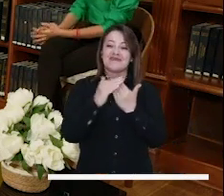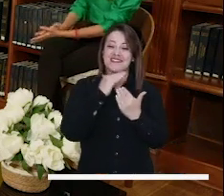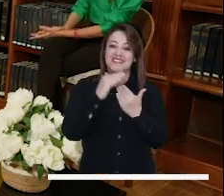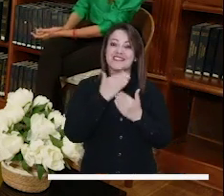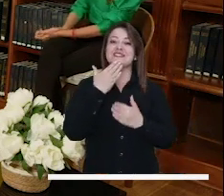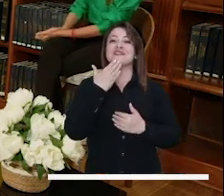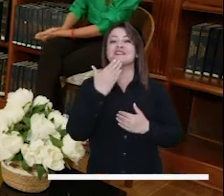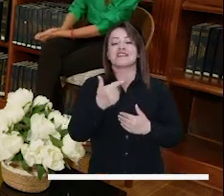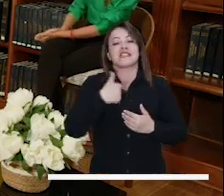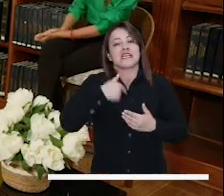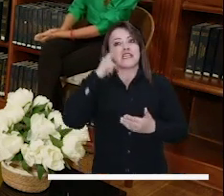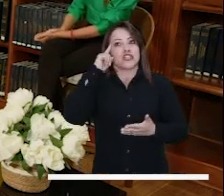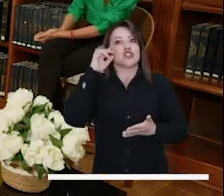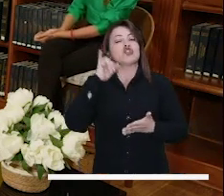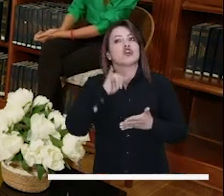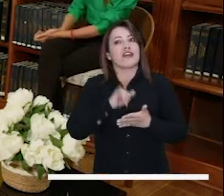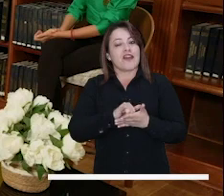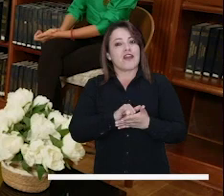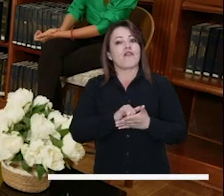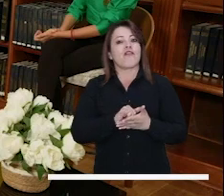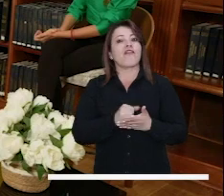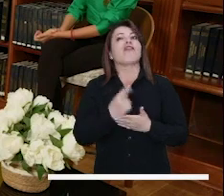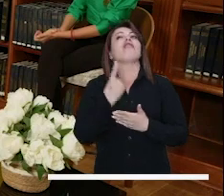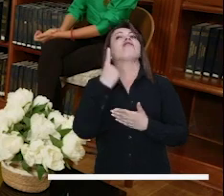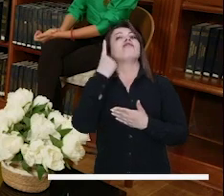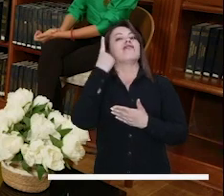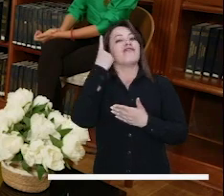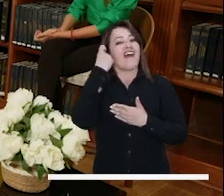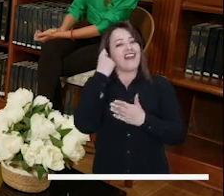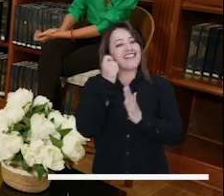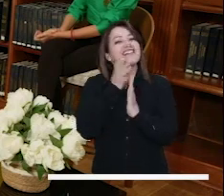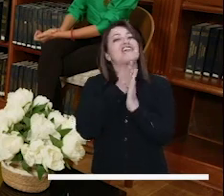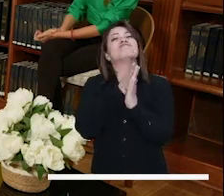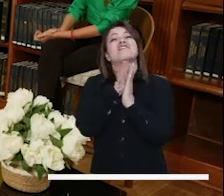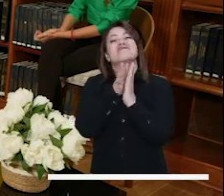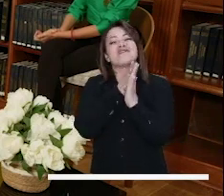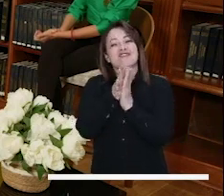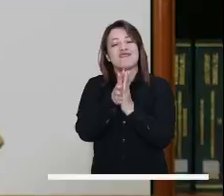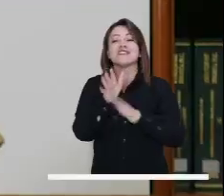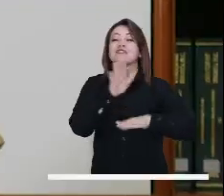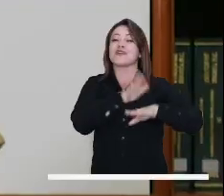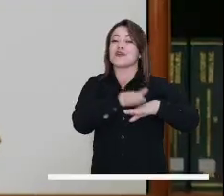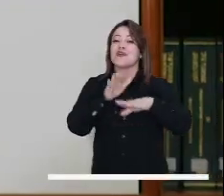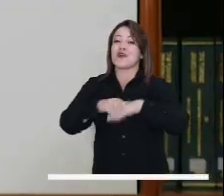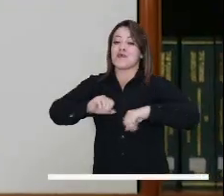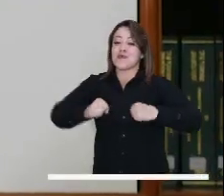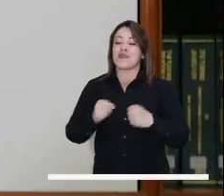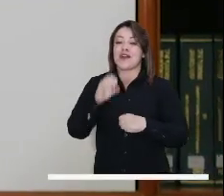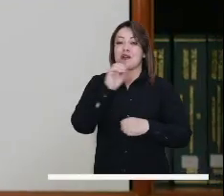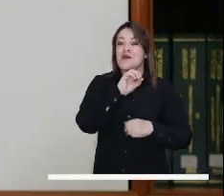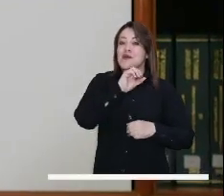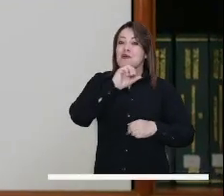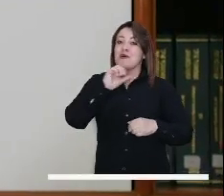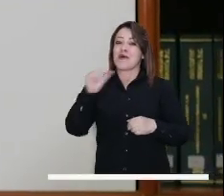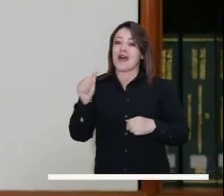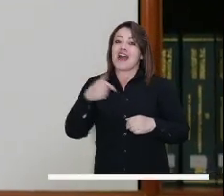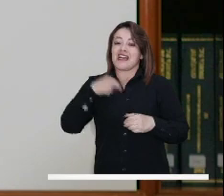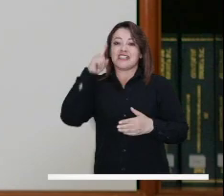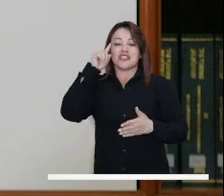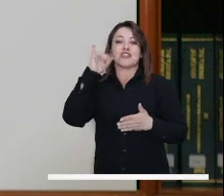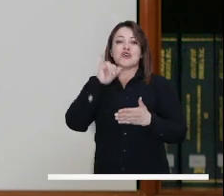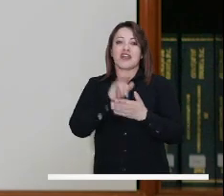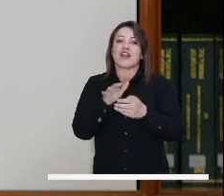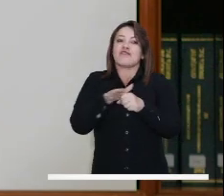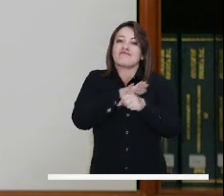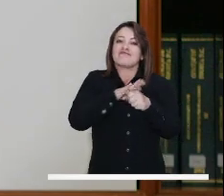Bueno, muchísimas gracias y creo que nos hace falta otras narrativas y invito a los bogotanos y bogotanas.